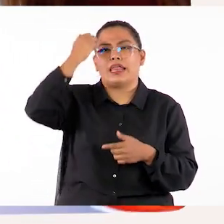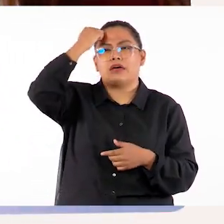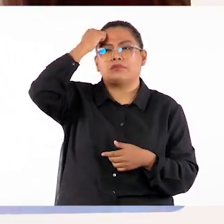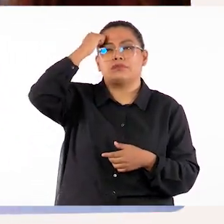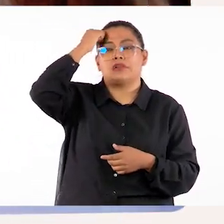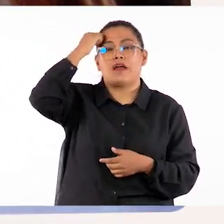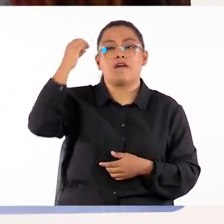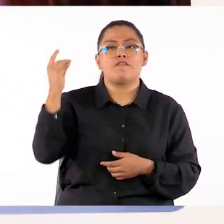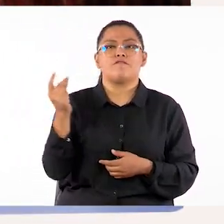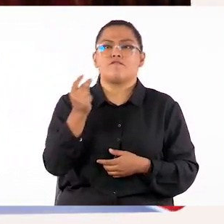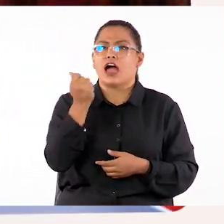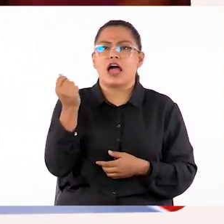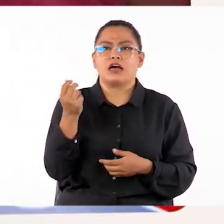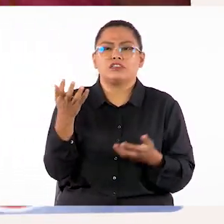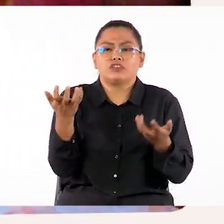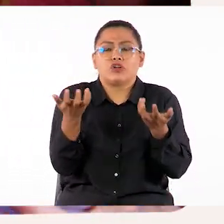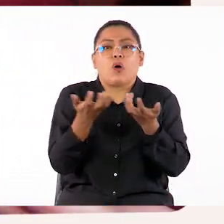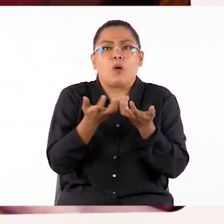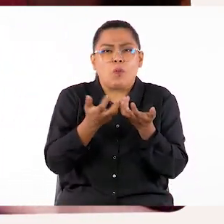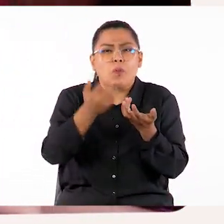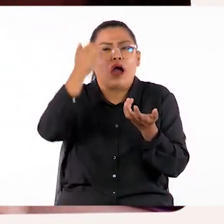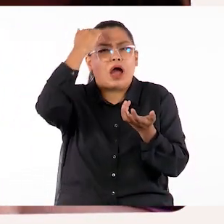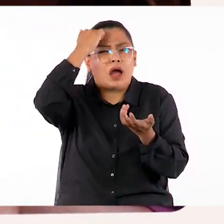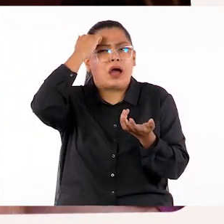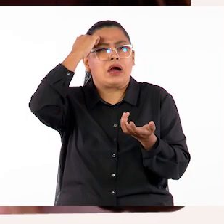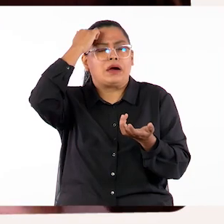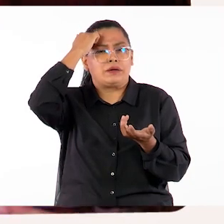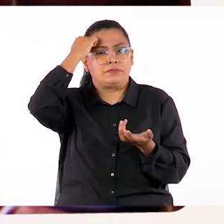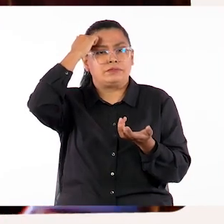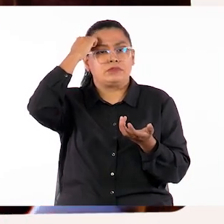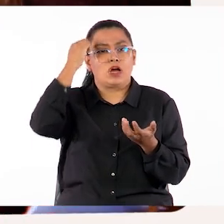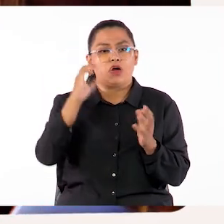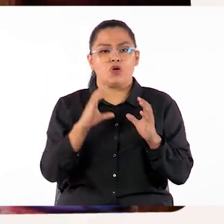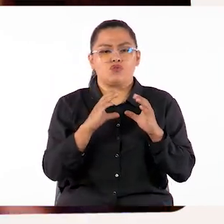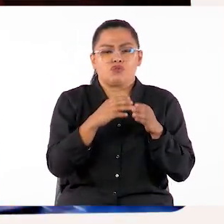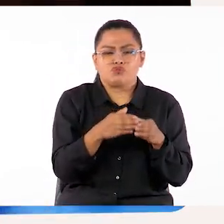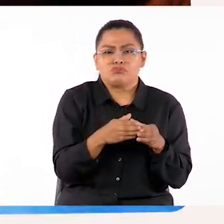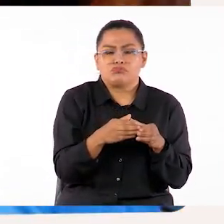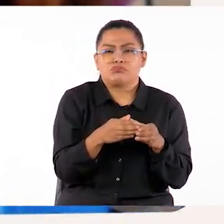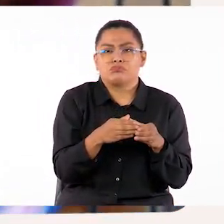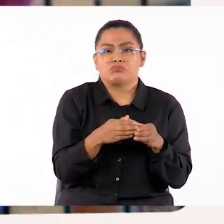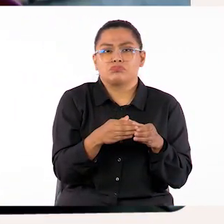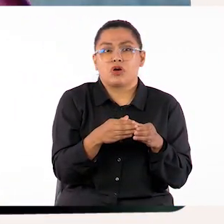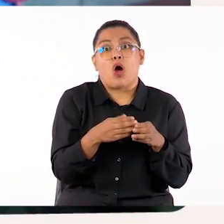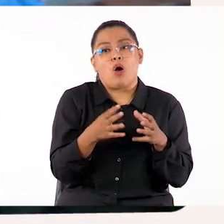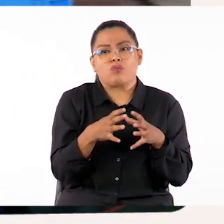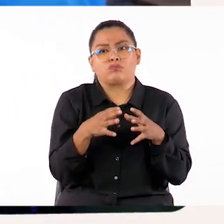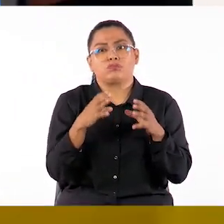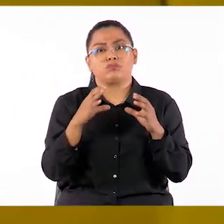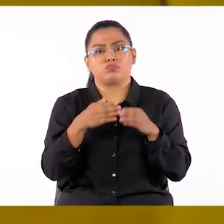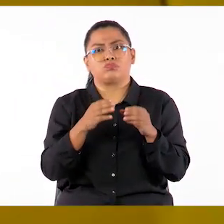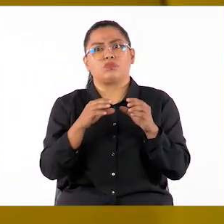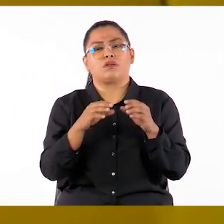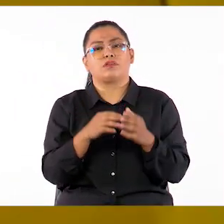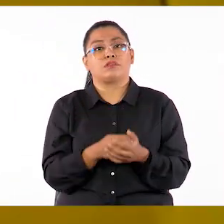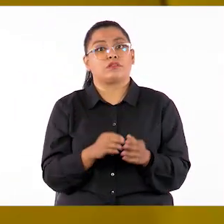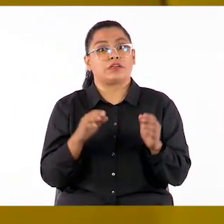facilita cuando aprendemos con otros, ya sea en grupos pequeños o en el grupo grande de clase.